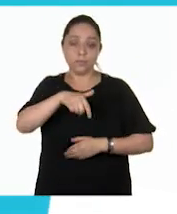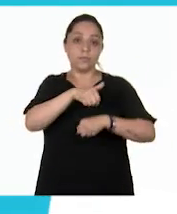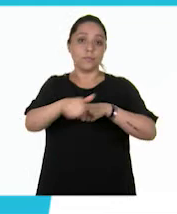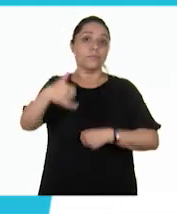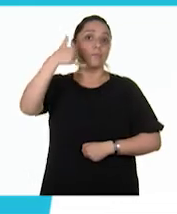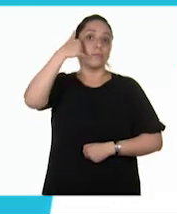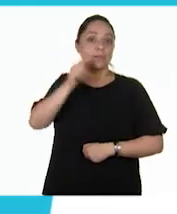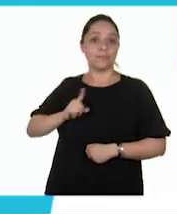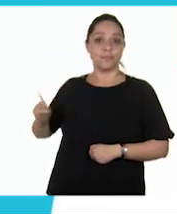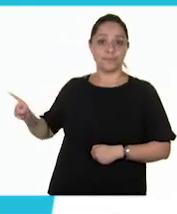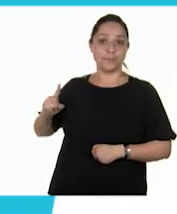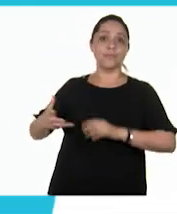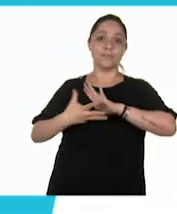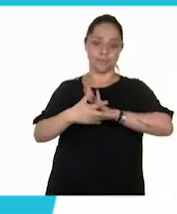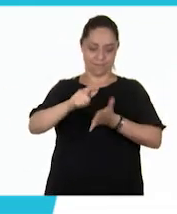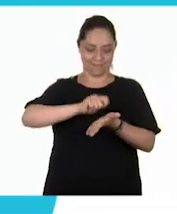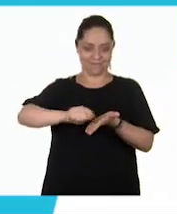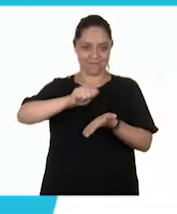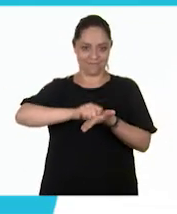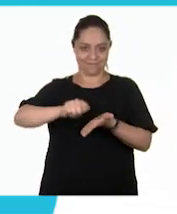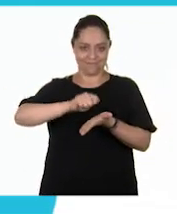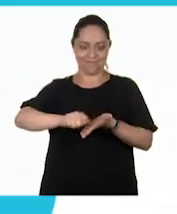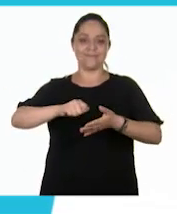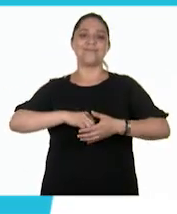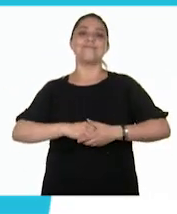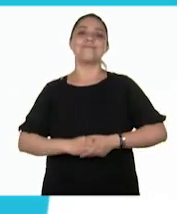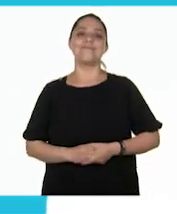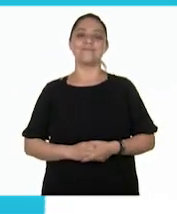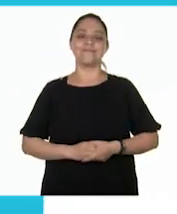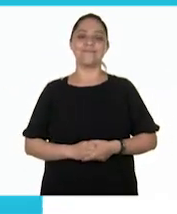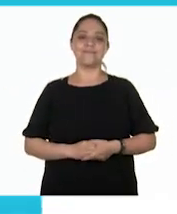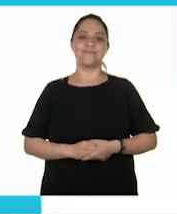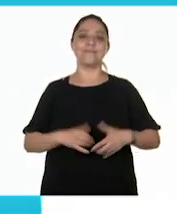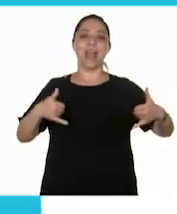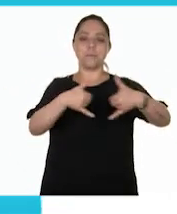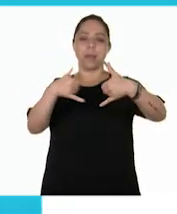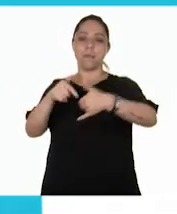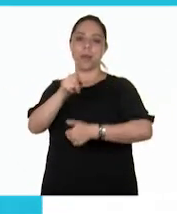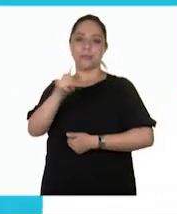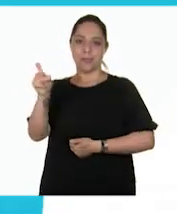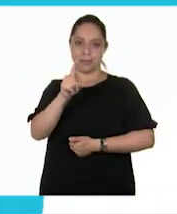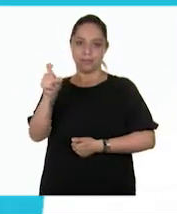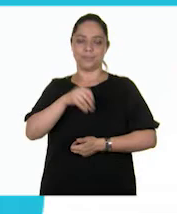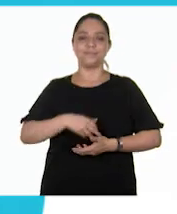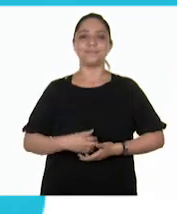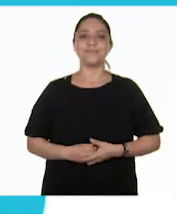teléfono 5541-7204-13. ¡Cien líneas!